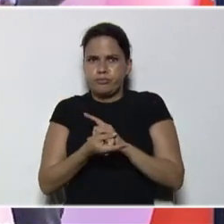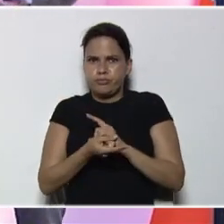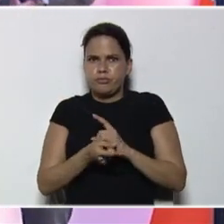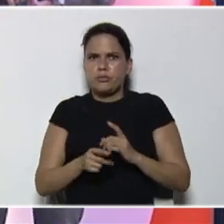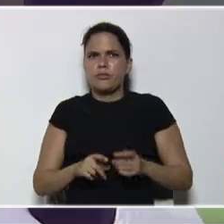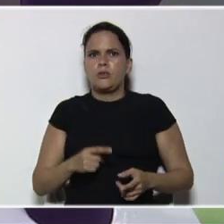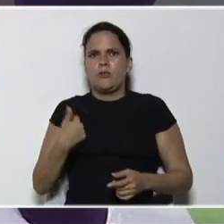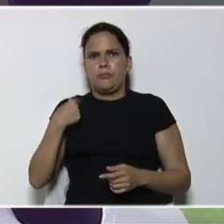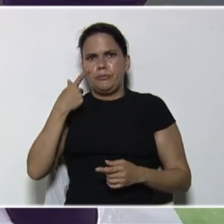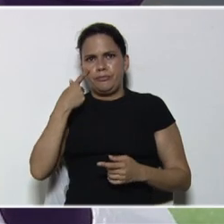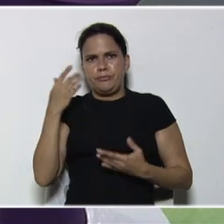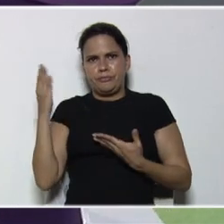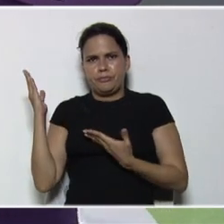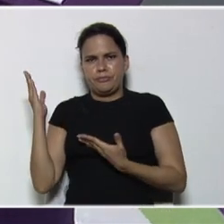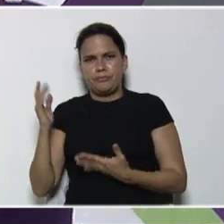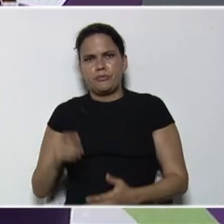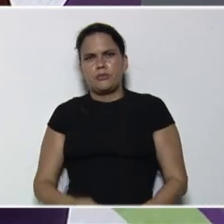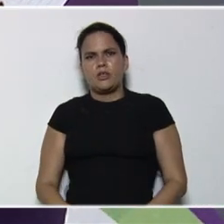en la pizarra.